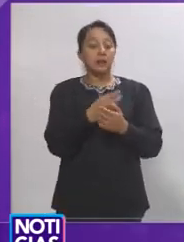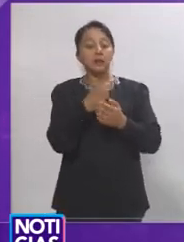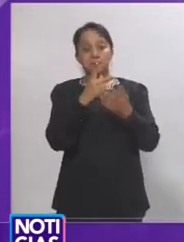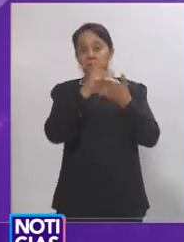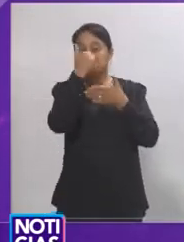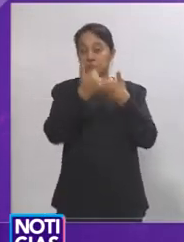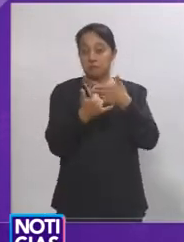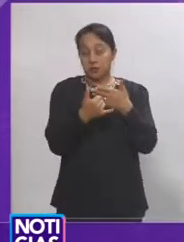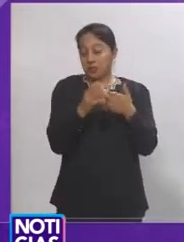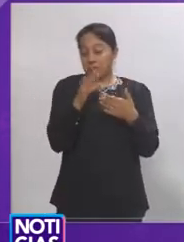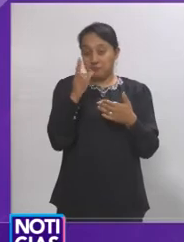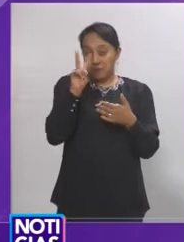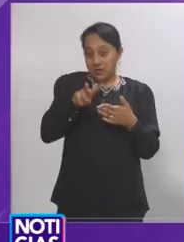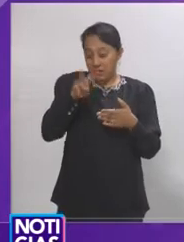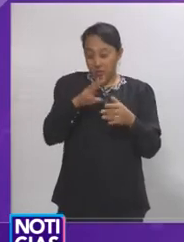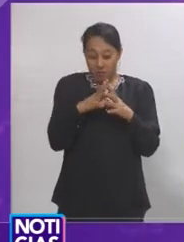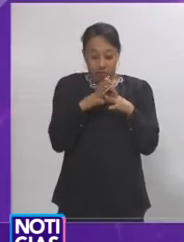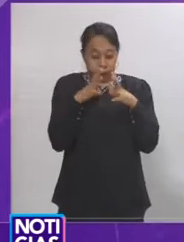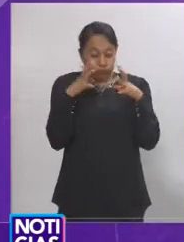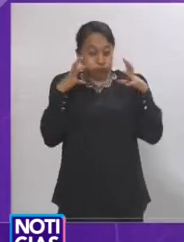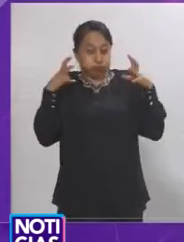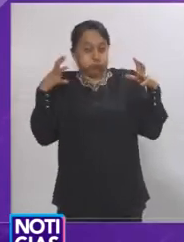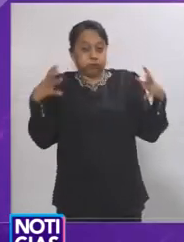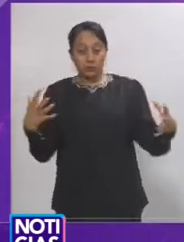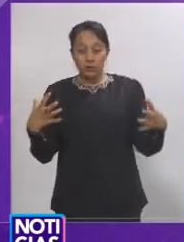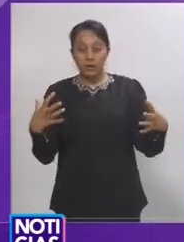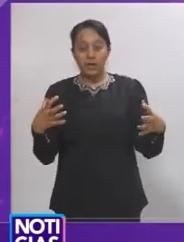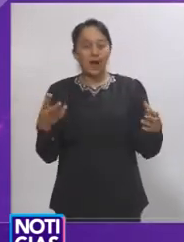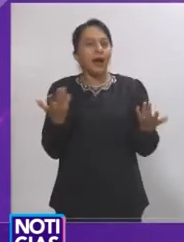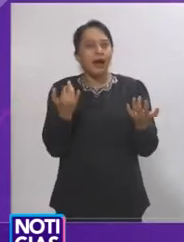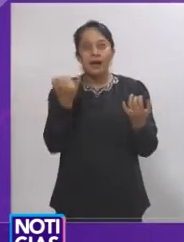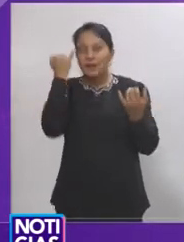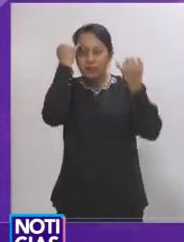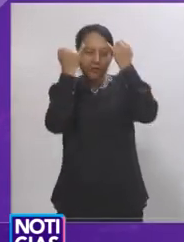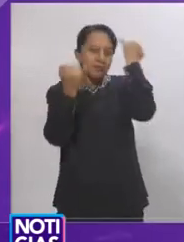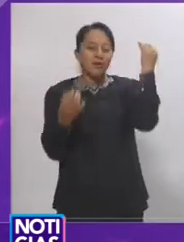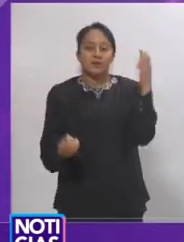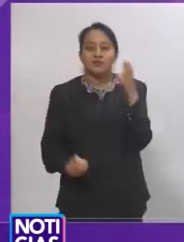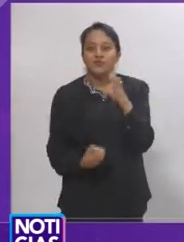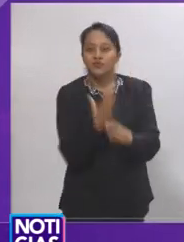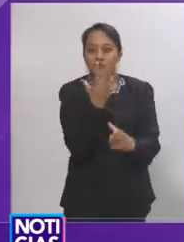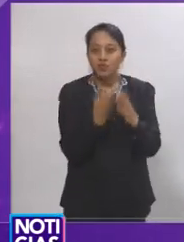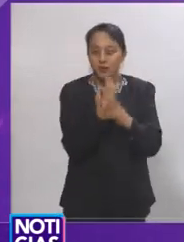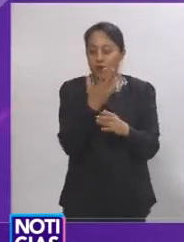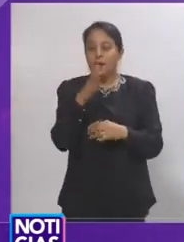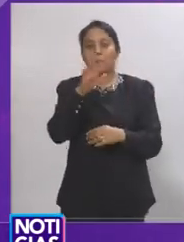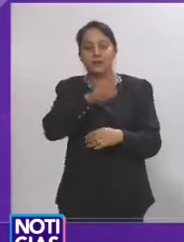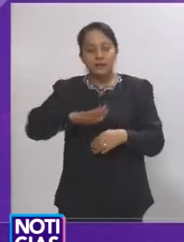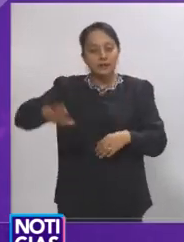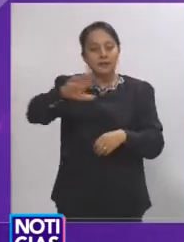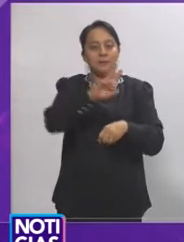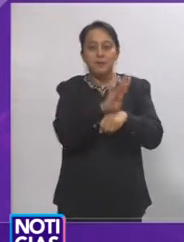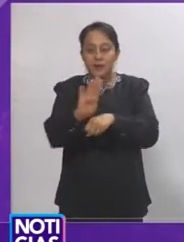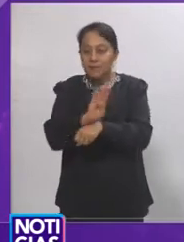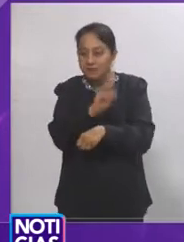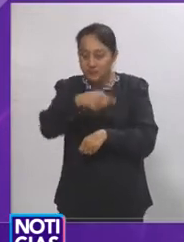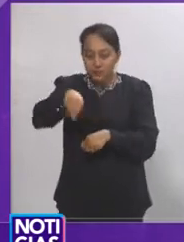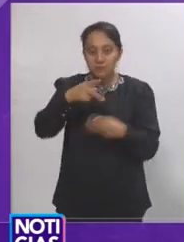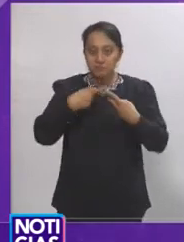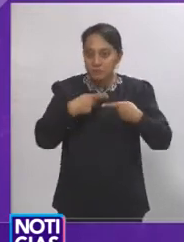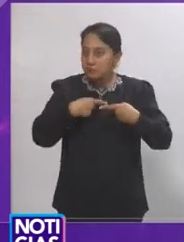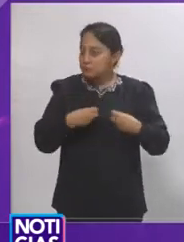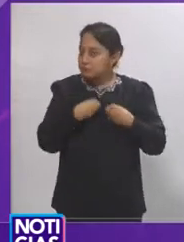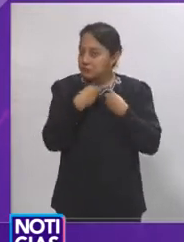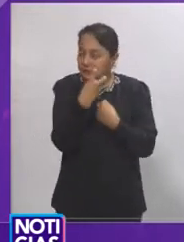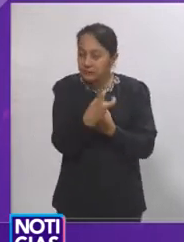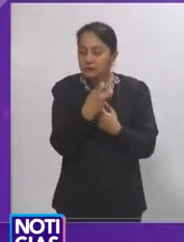ambicioso, el proyecto es una intervención bajo un esquema innovador que va a traerle grandes beneficios a